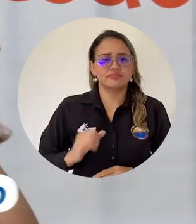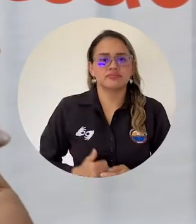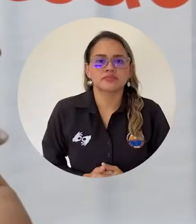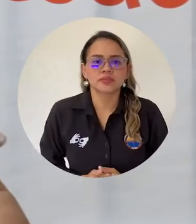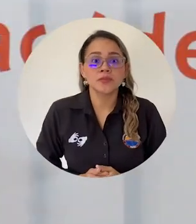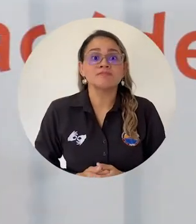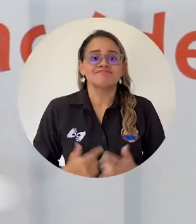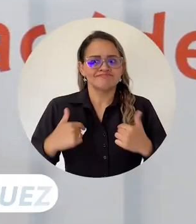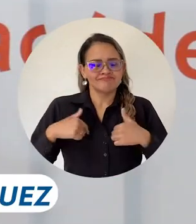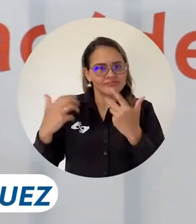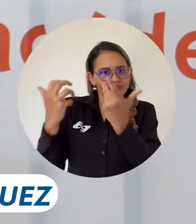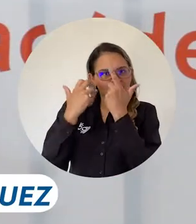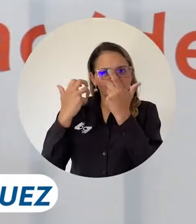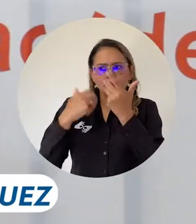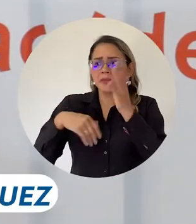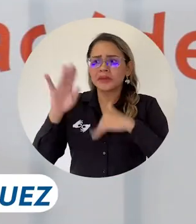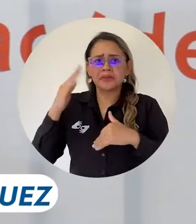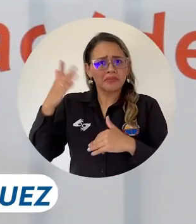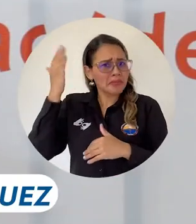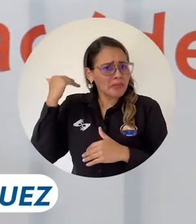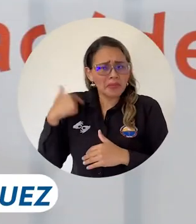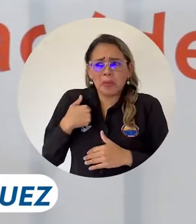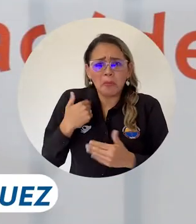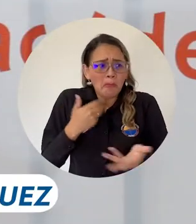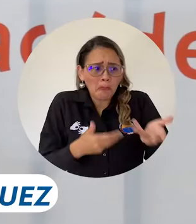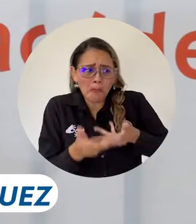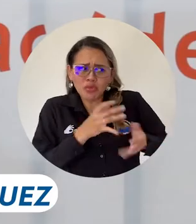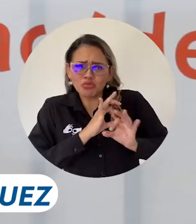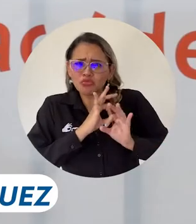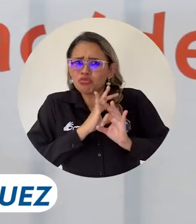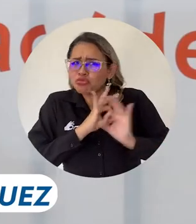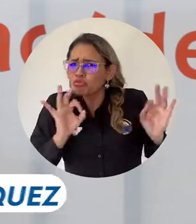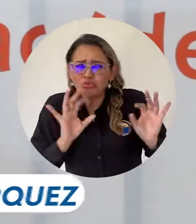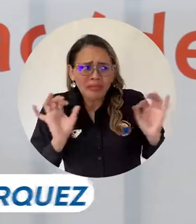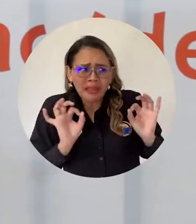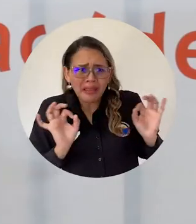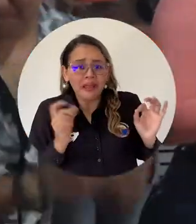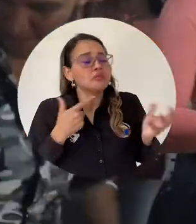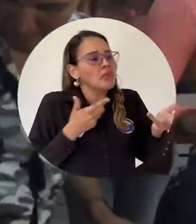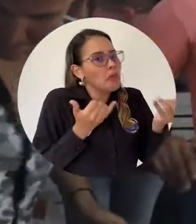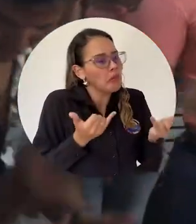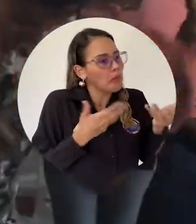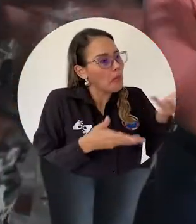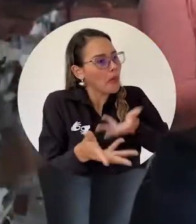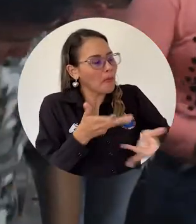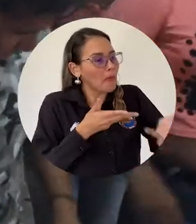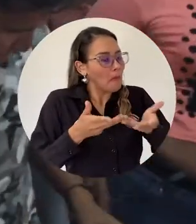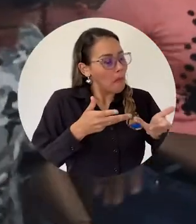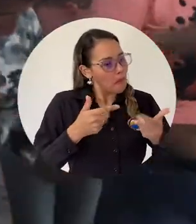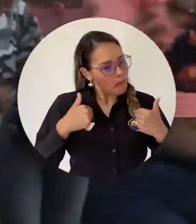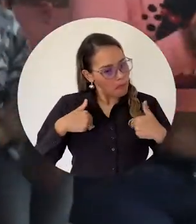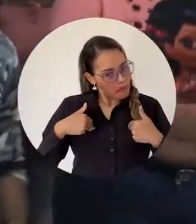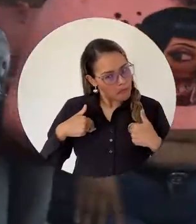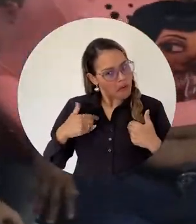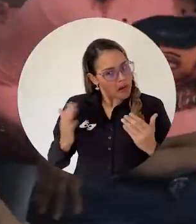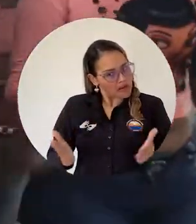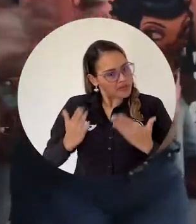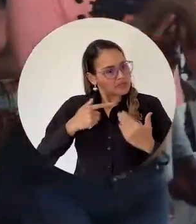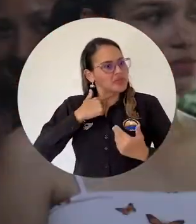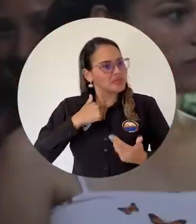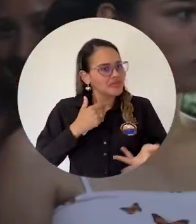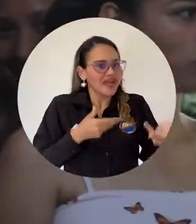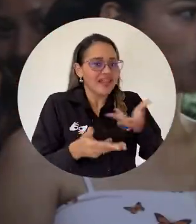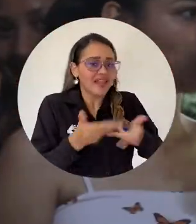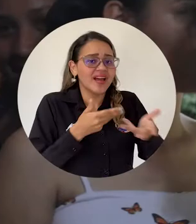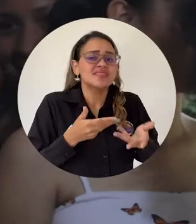traído al municipio. Me ha enseñado a convivir con personas con las cuales no estaba acostumbrada de pronto a relacionarme. Me ha hecho darme cuenta de que soy una persona